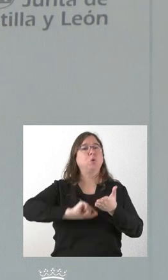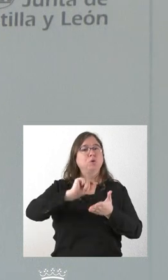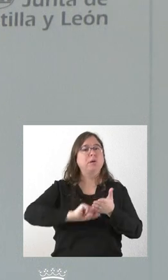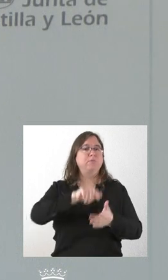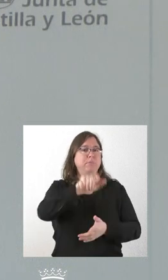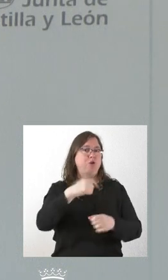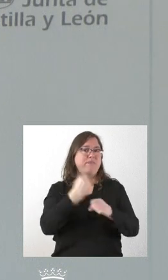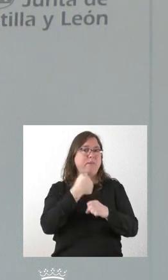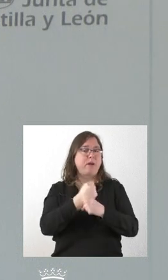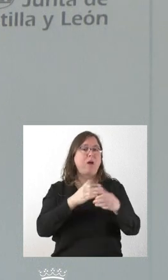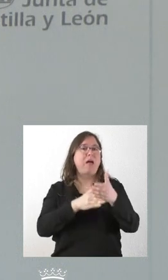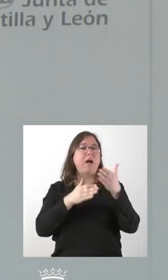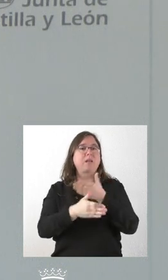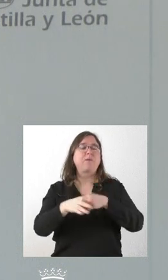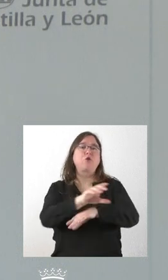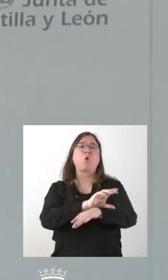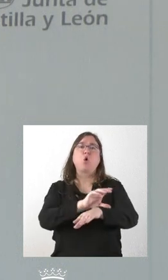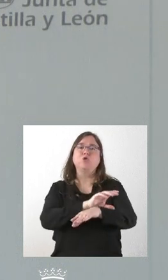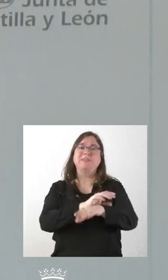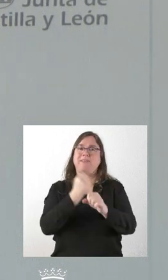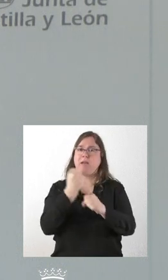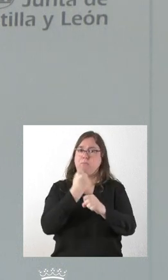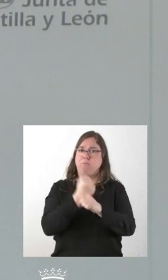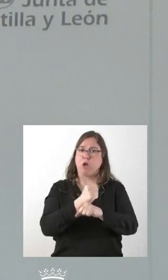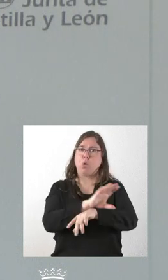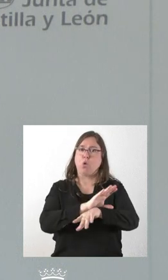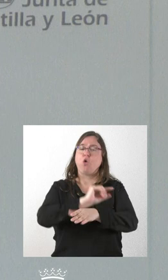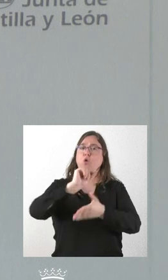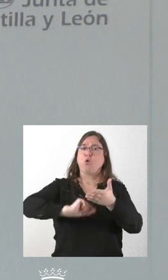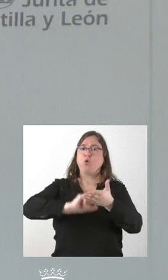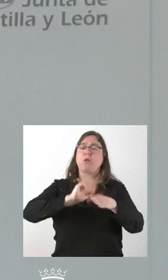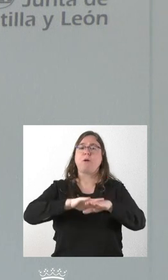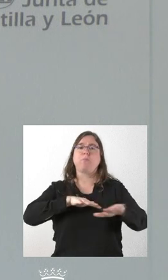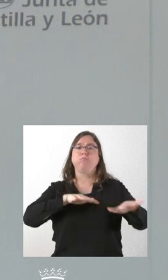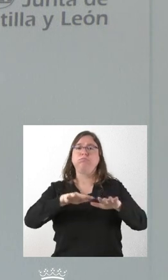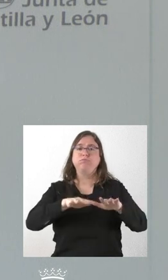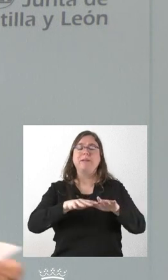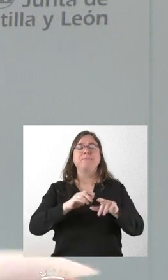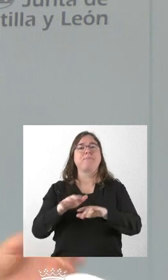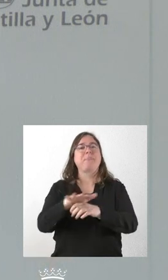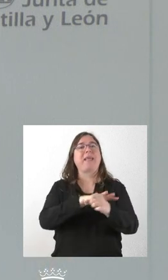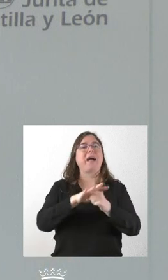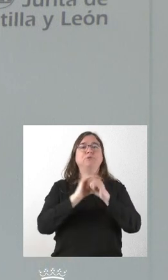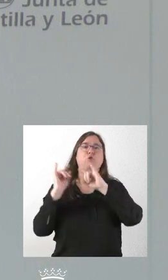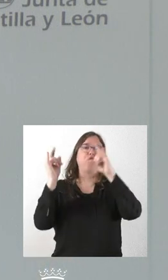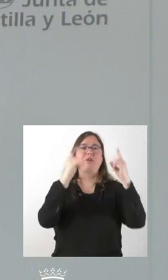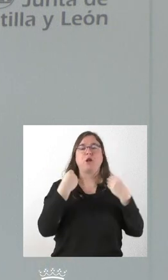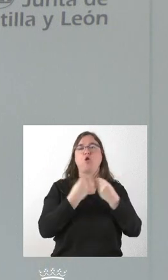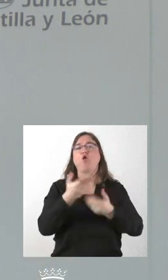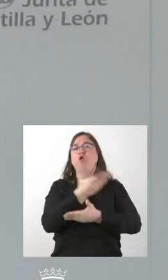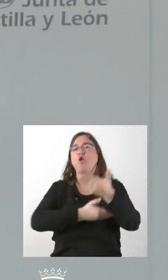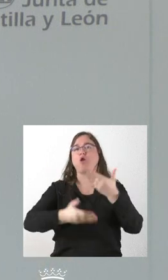trabajadores a través de la Consejería de Empleo para promover actividades en el ámbito forestal en colaboración con las entidades